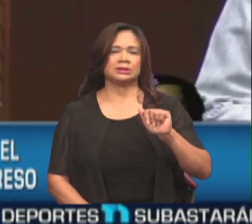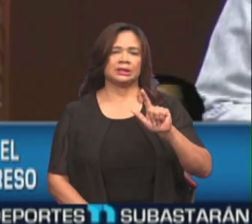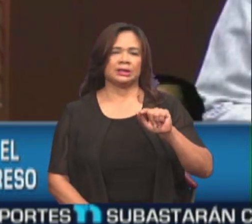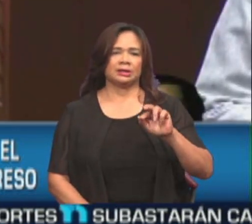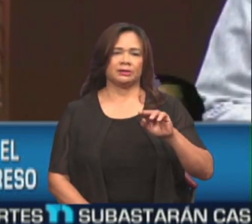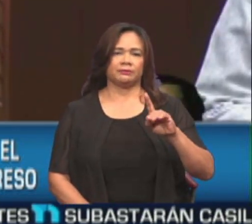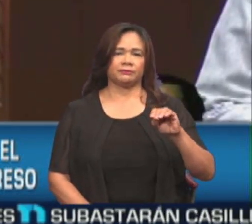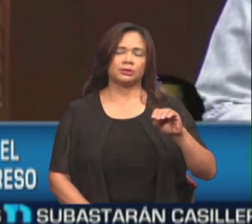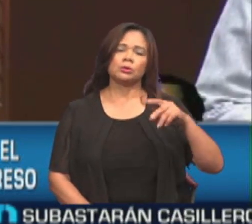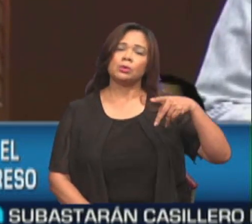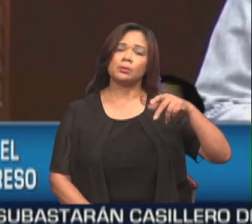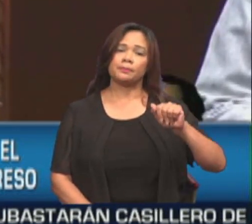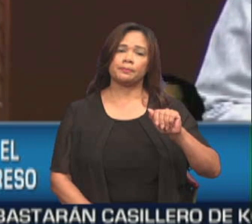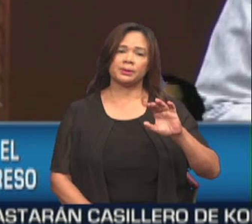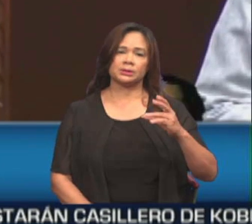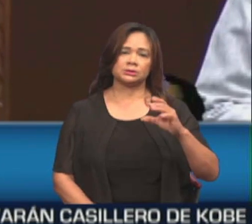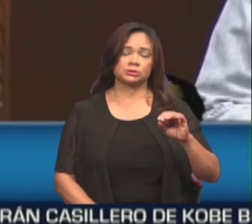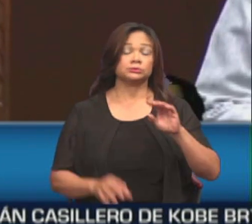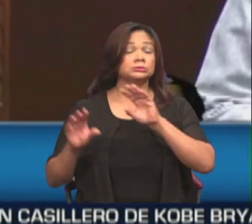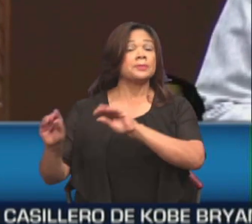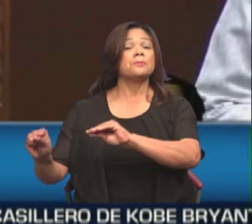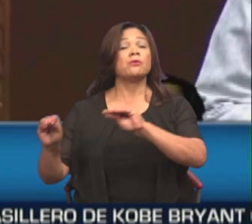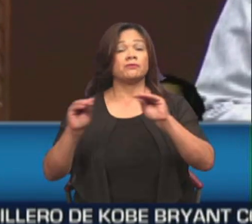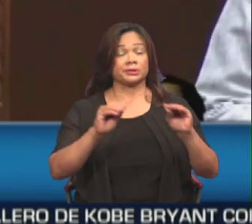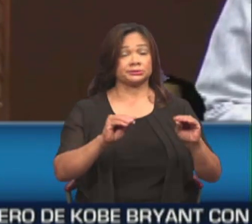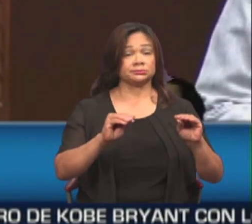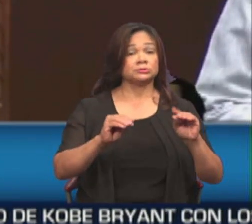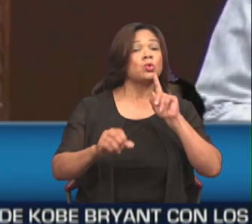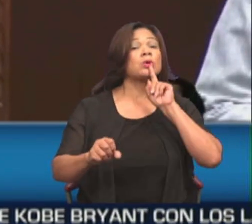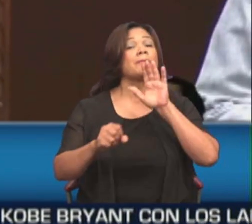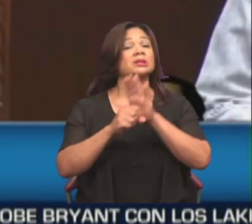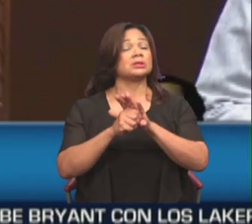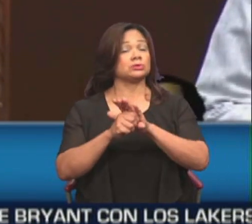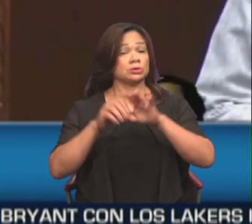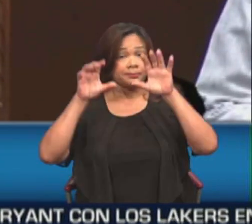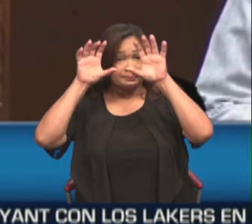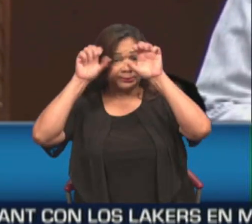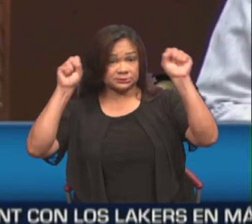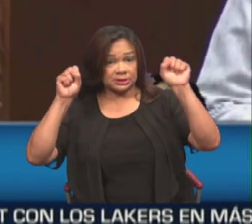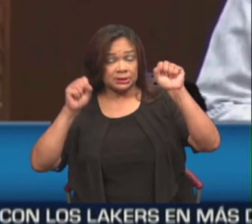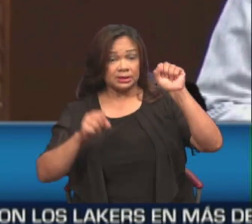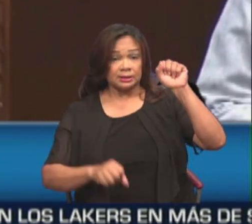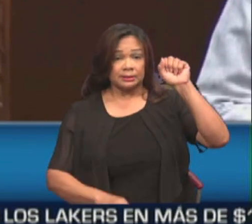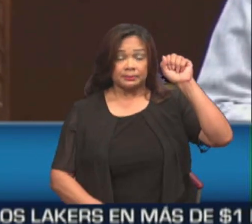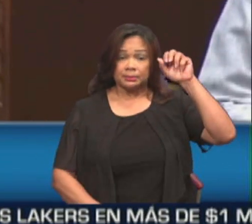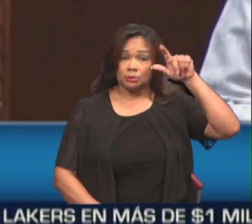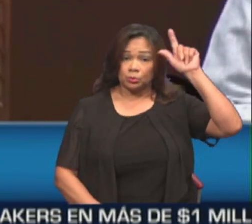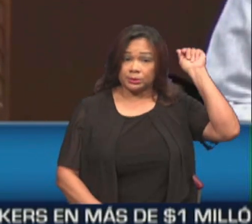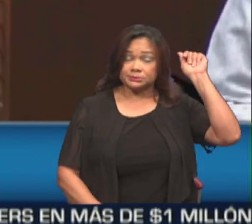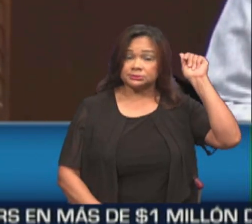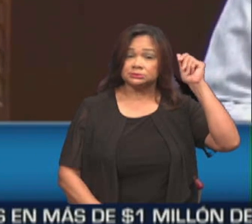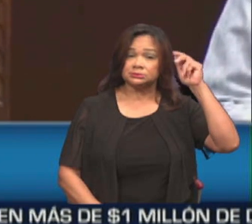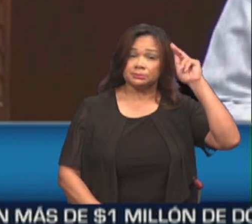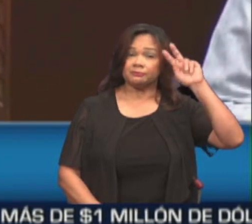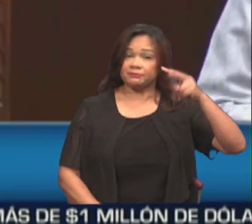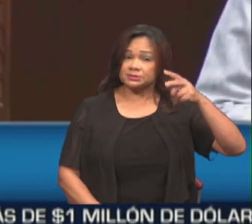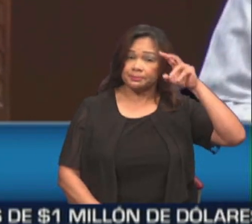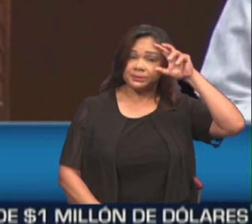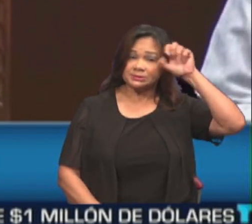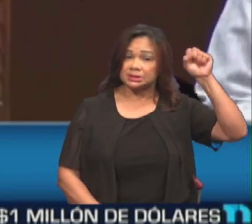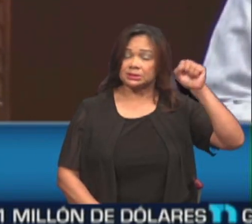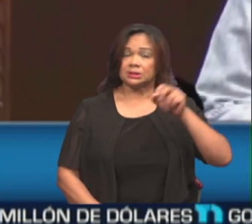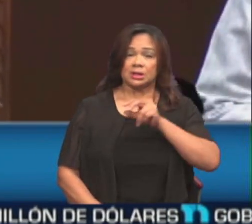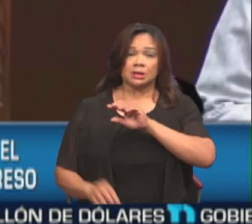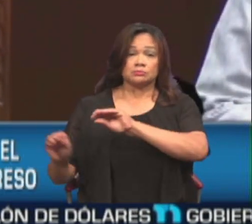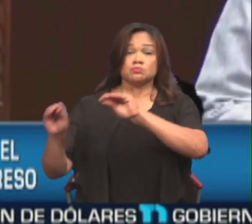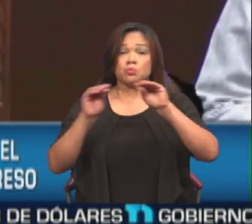Pacheco. De traslado del acto de juramentación del Presidente de la República y la